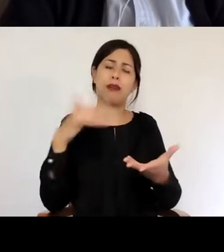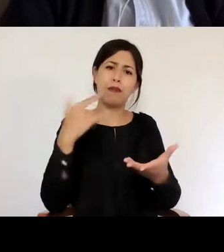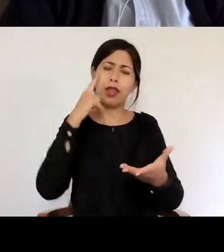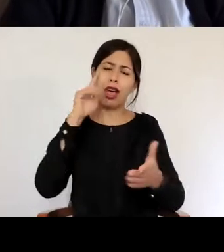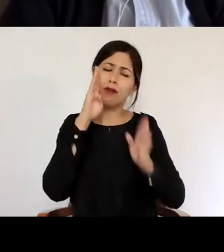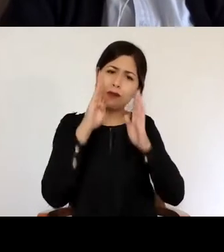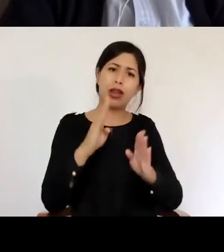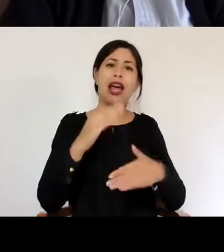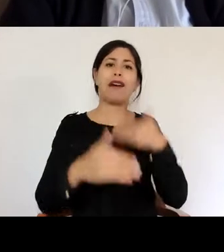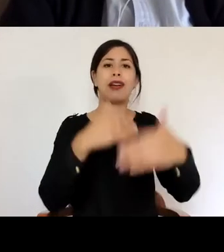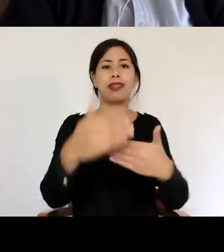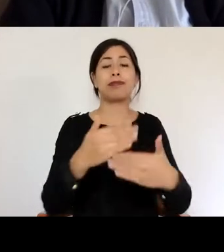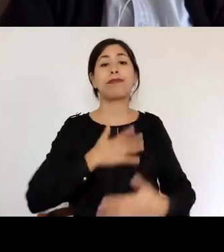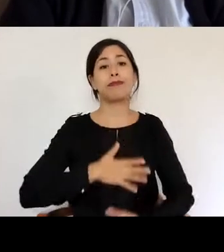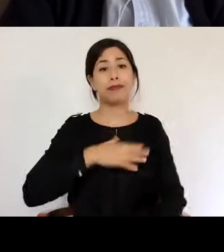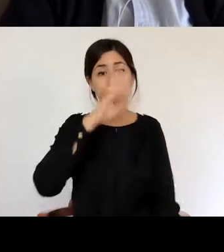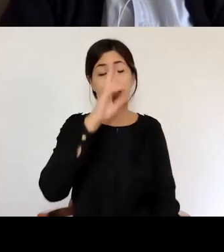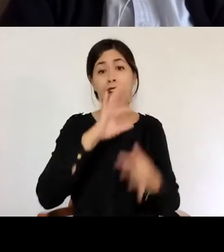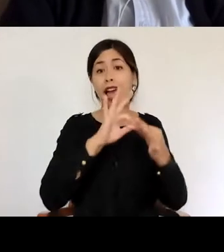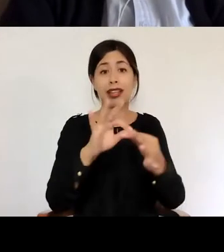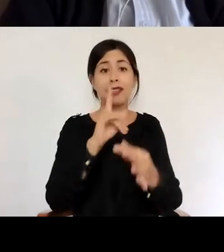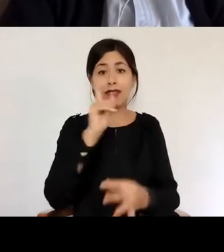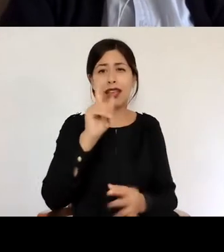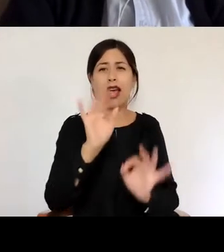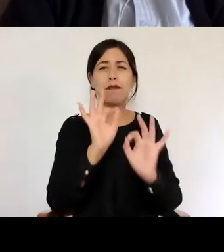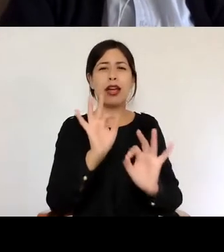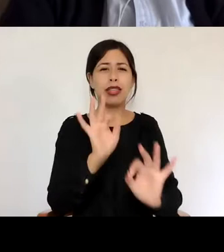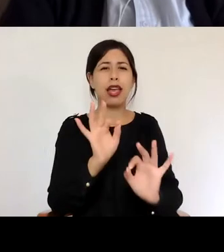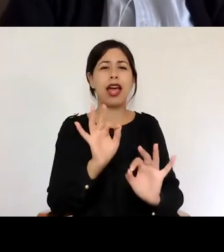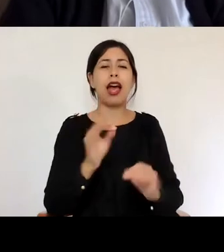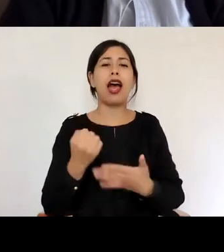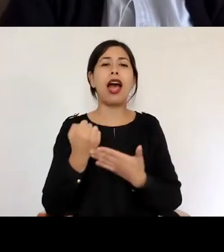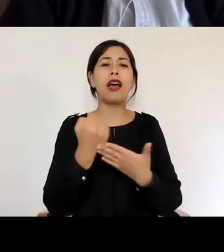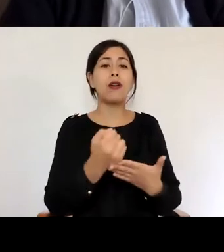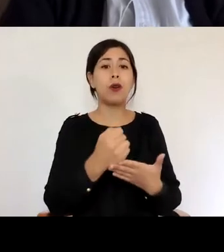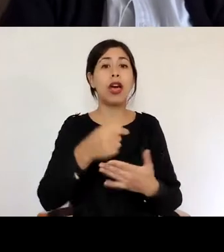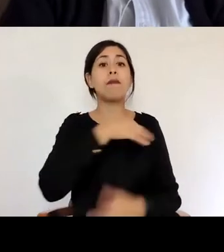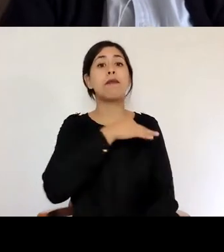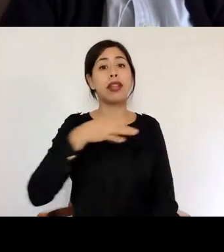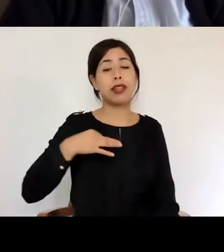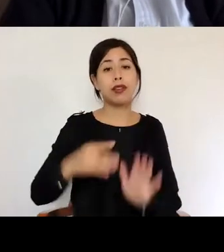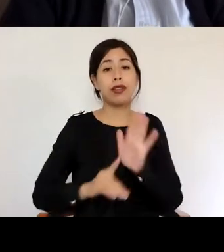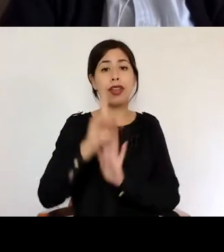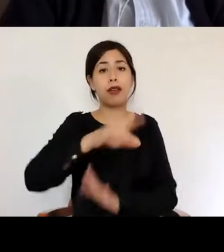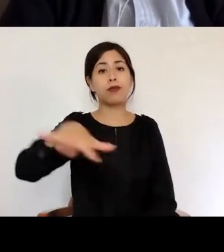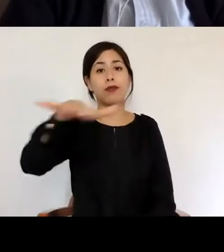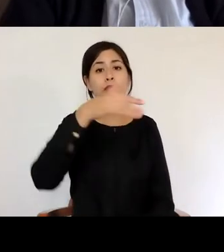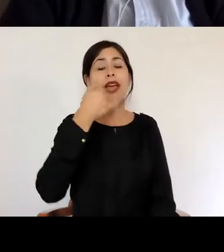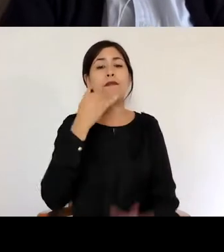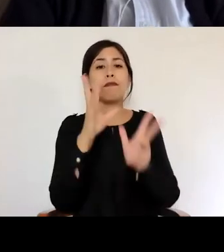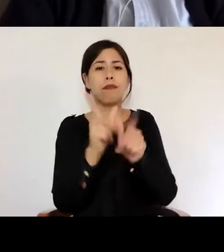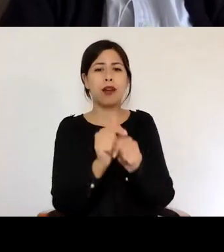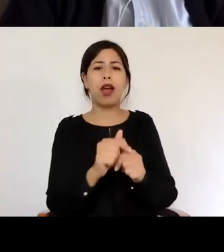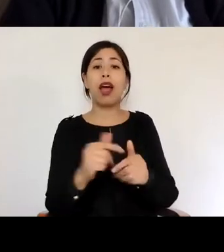Quisiera agradecer muy especialmente el aporte entregado este año por el Ministerio de Desarrollo Social y Familia. Vamos a recibir un